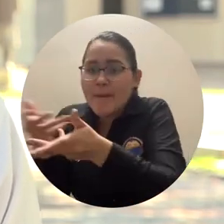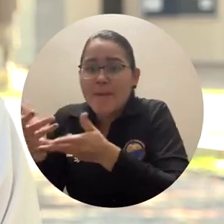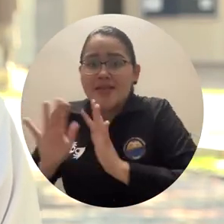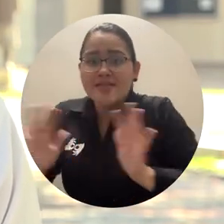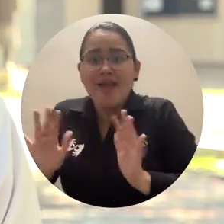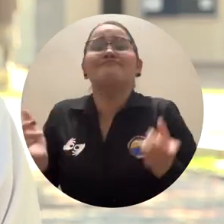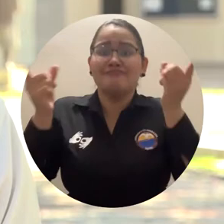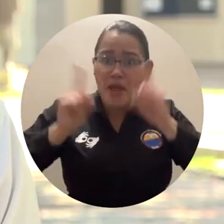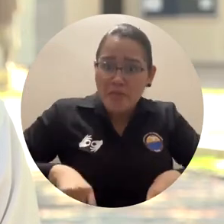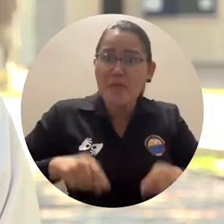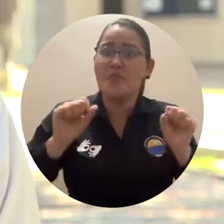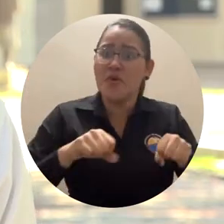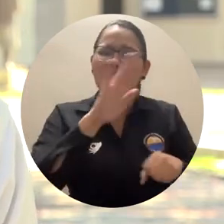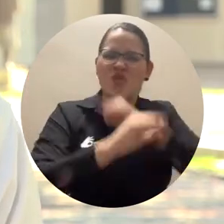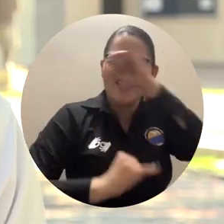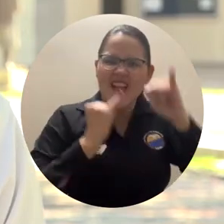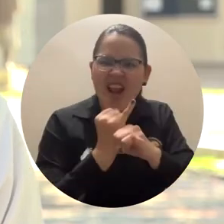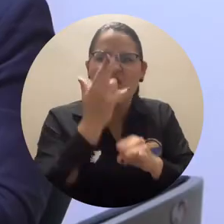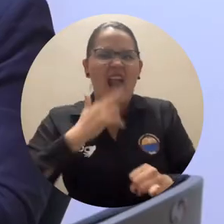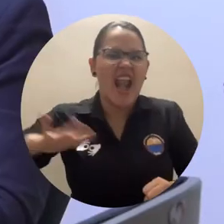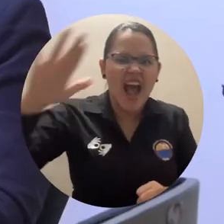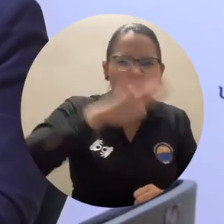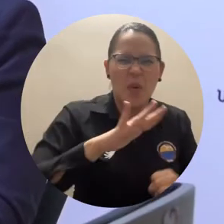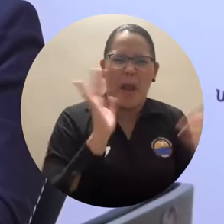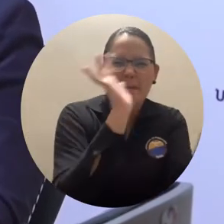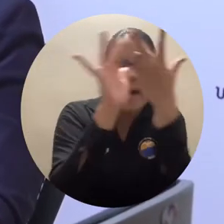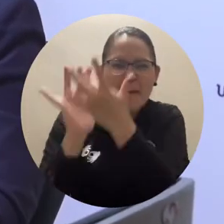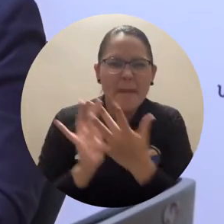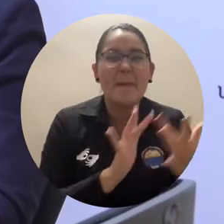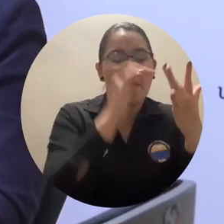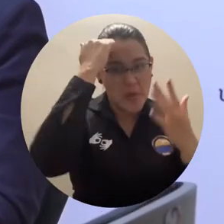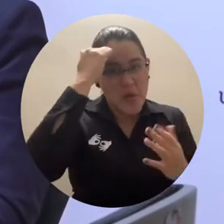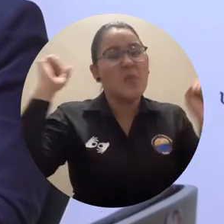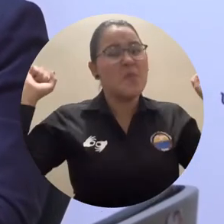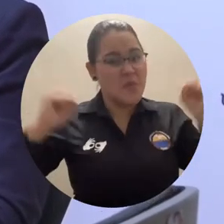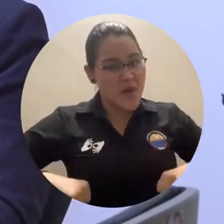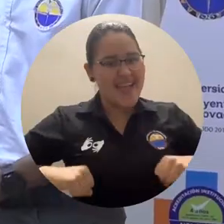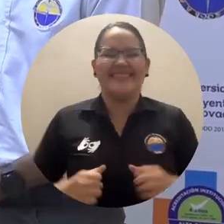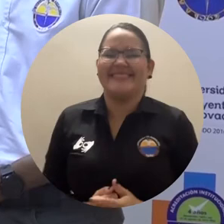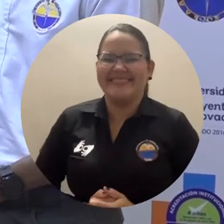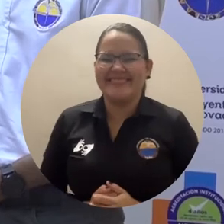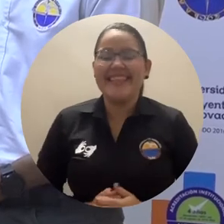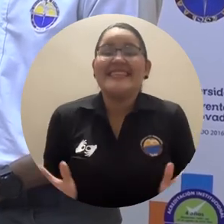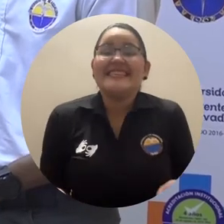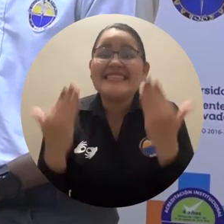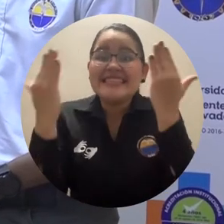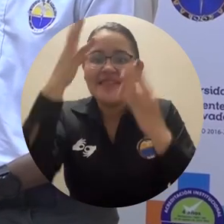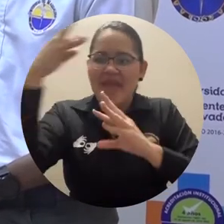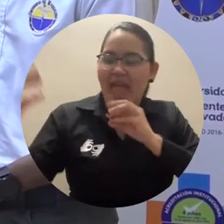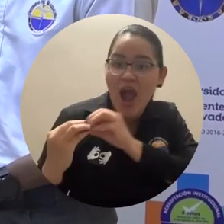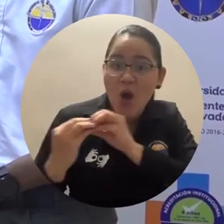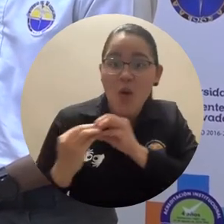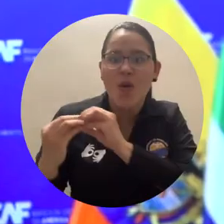otras instituciones a nivel nacional o internacional. Con este acuerdo se beneficiarán docentes y estudiantes del programa de economía de la